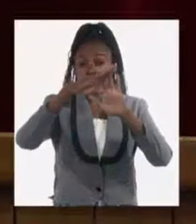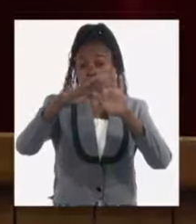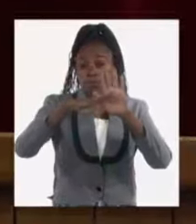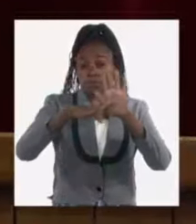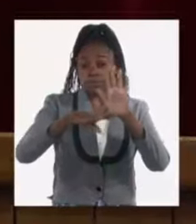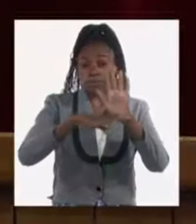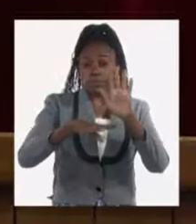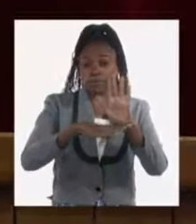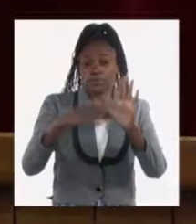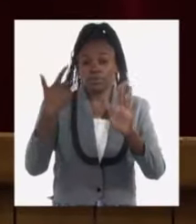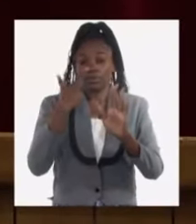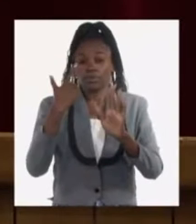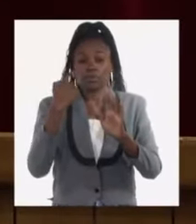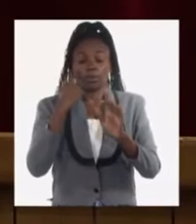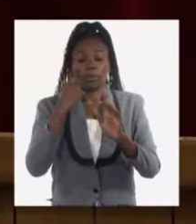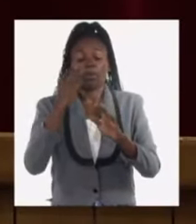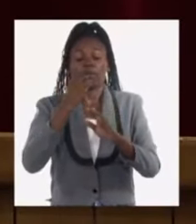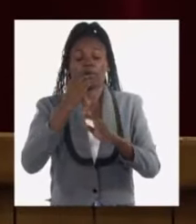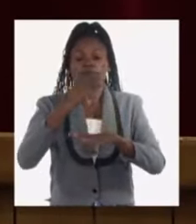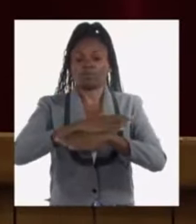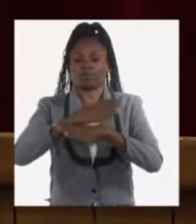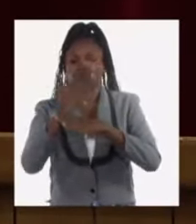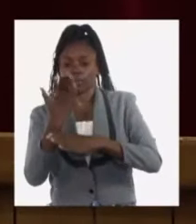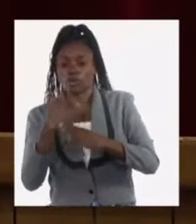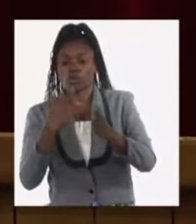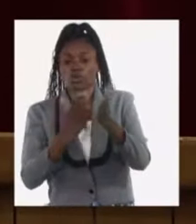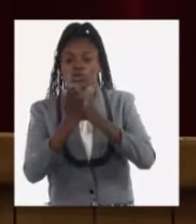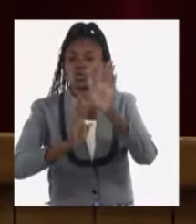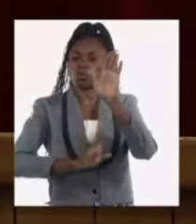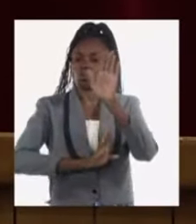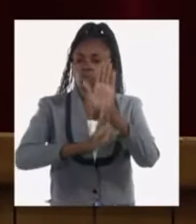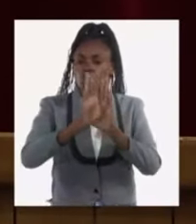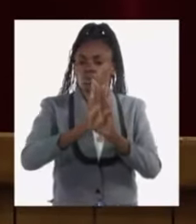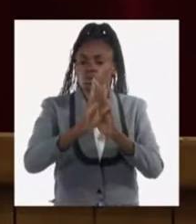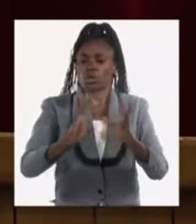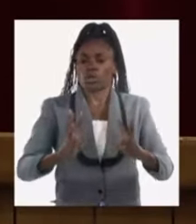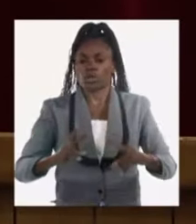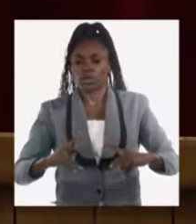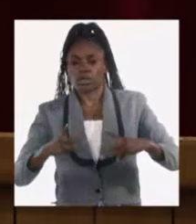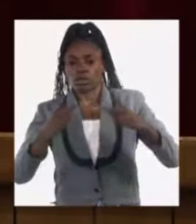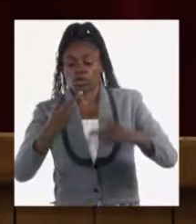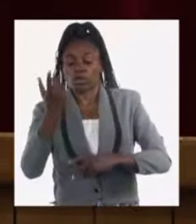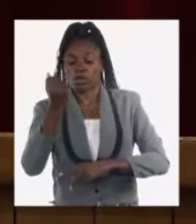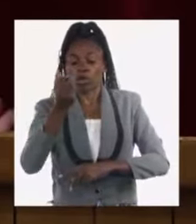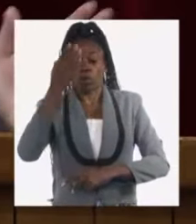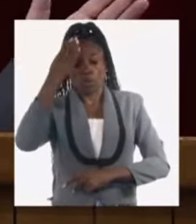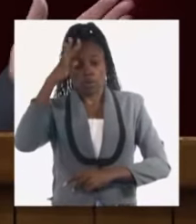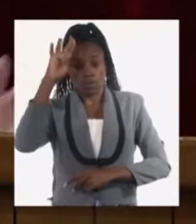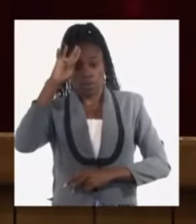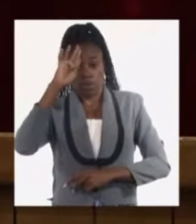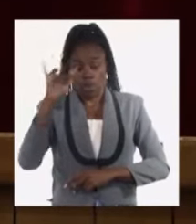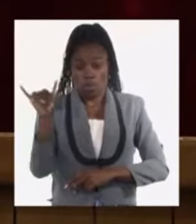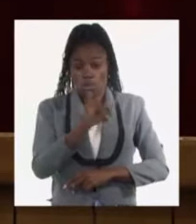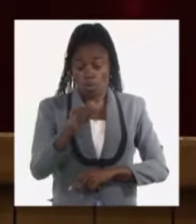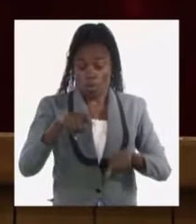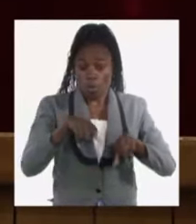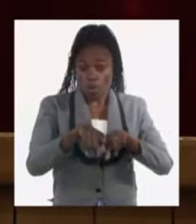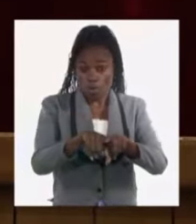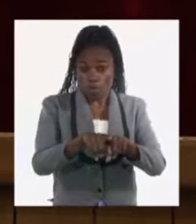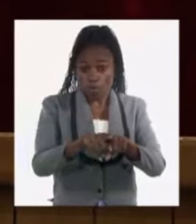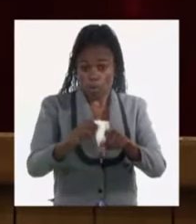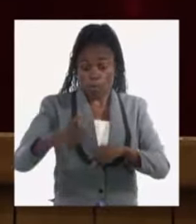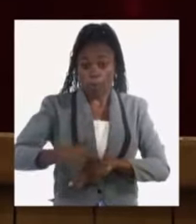exaltar estos obstáculos y poder continuar avanzando en la recuperación gradual de la economía del país. Aquí también nos acompaña el